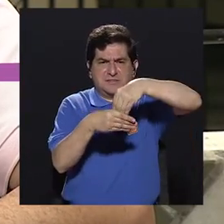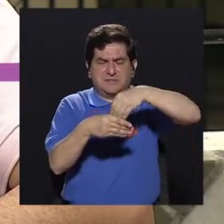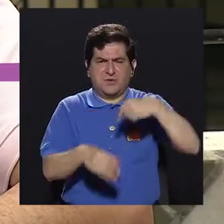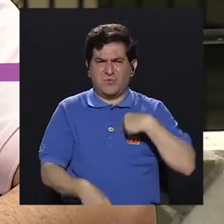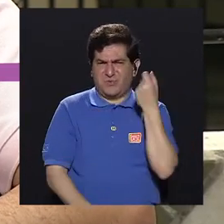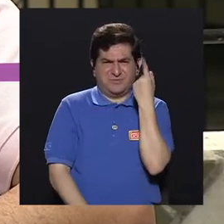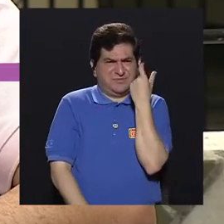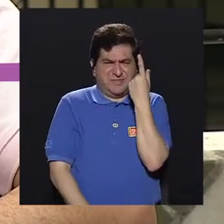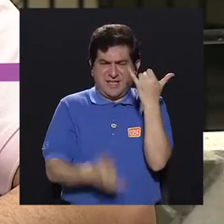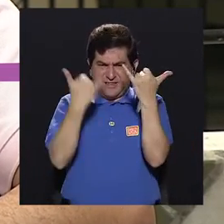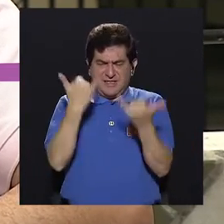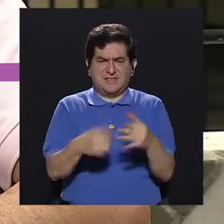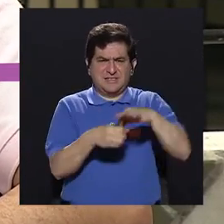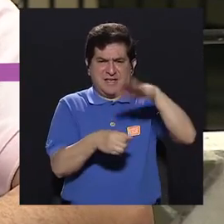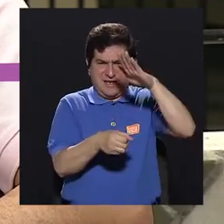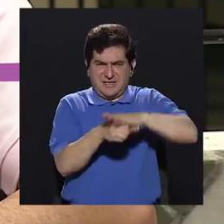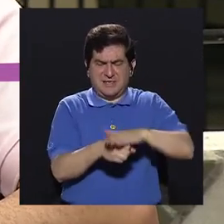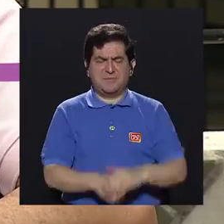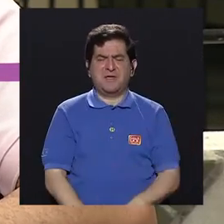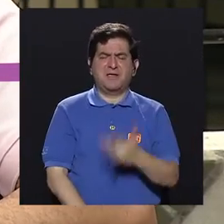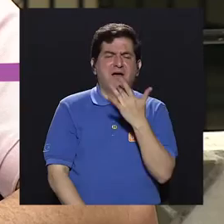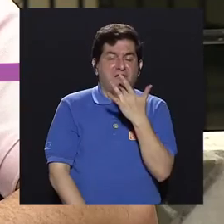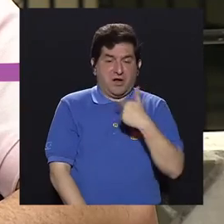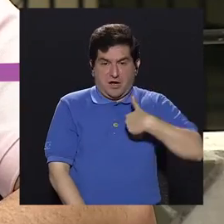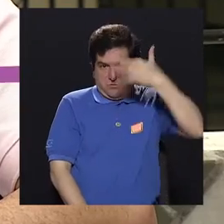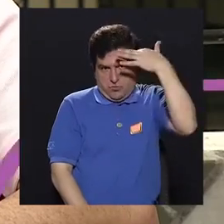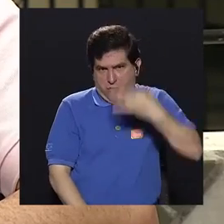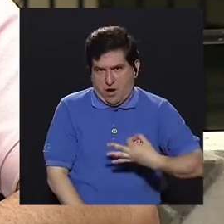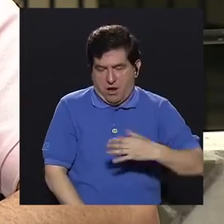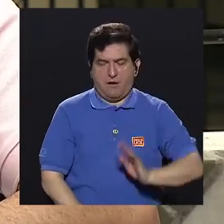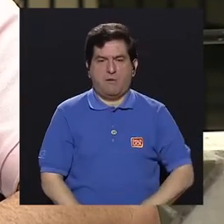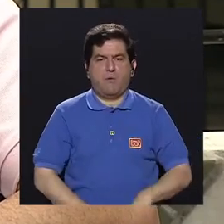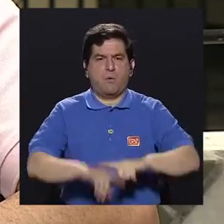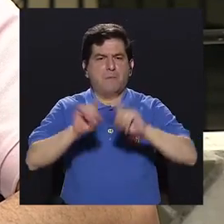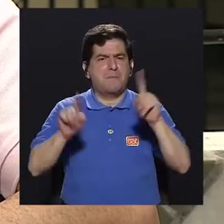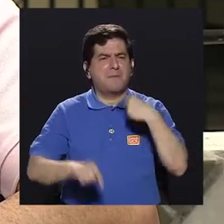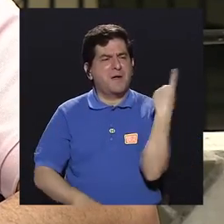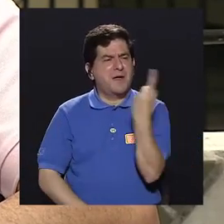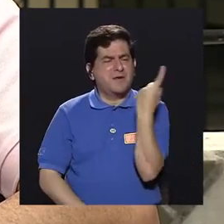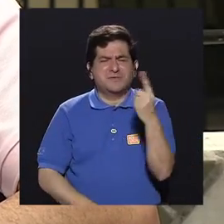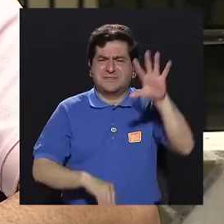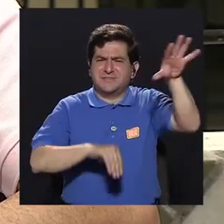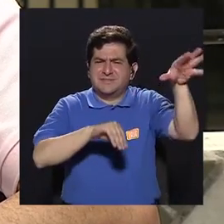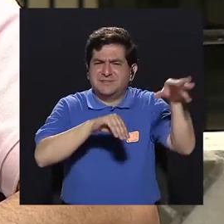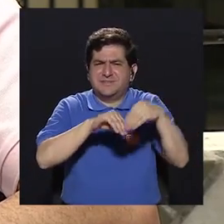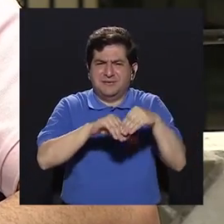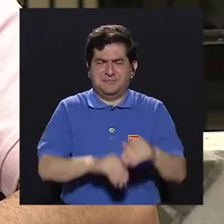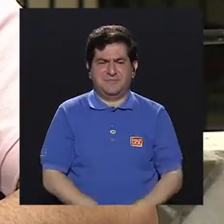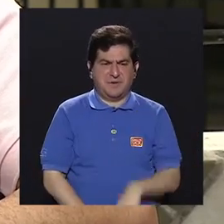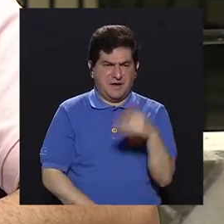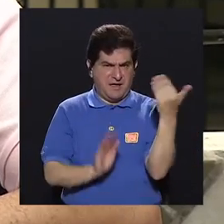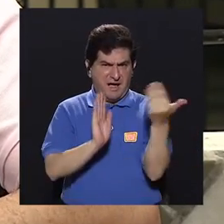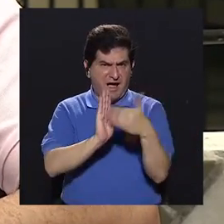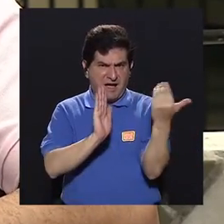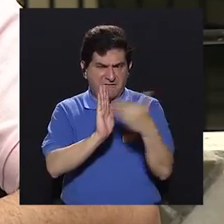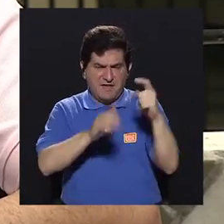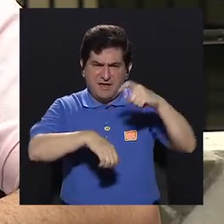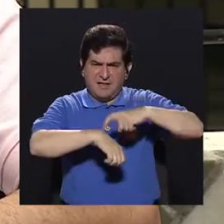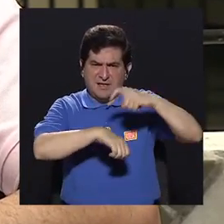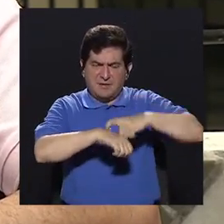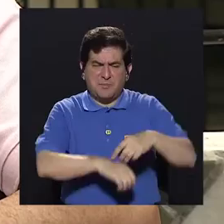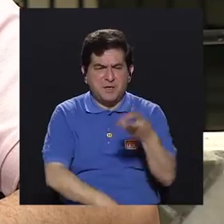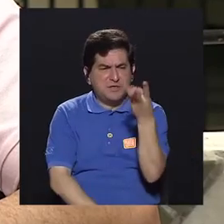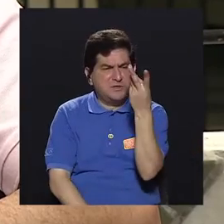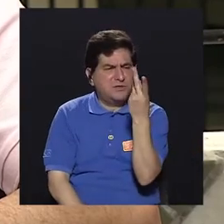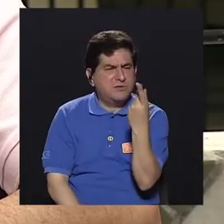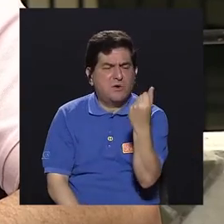cosas que uno no entiende, porque ya las semillas son ricas, bueno, al es mi concepto, ¿verdad? Pero siempre se le agrega, ¿esto cómo afecta a la hora de